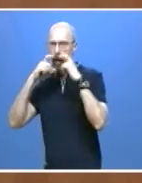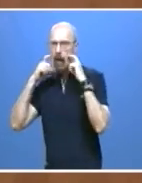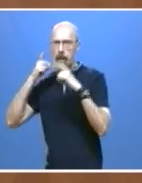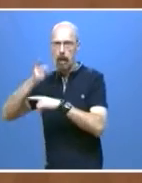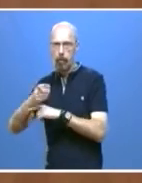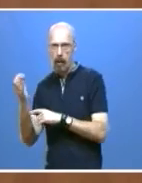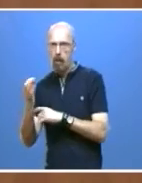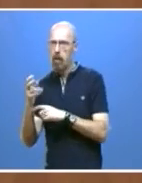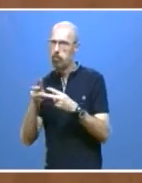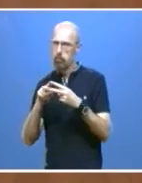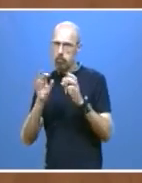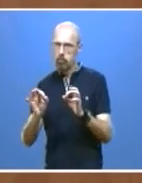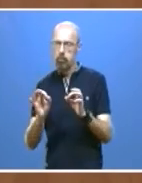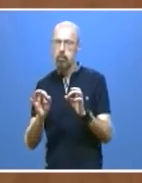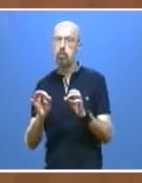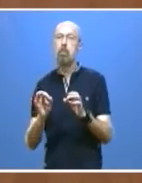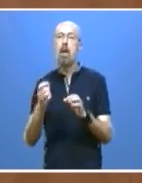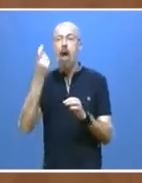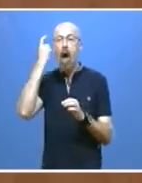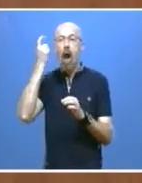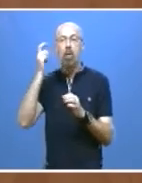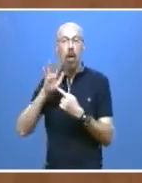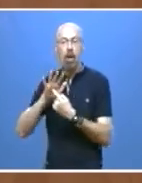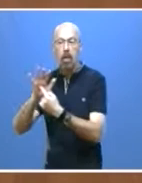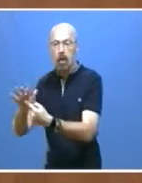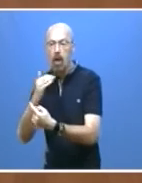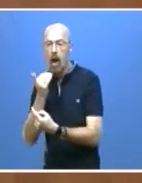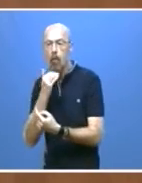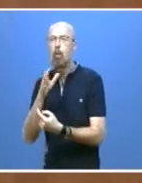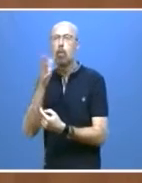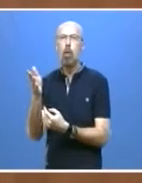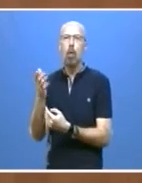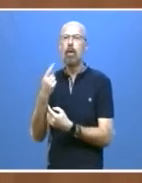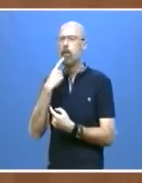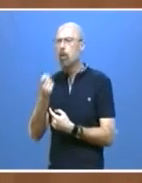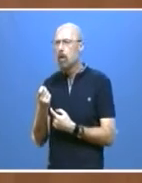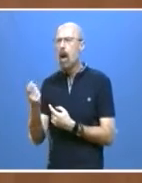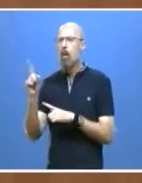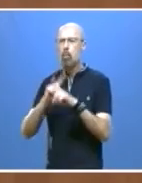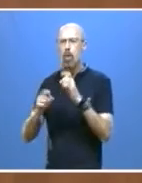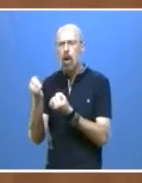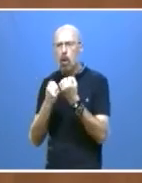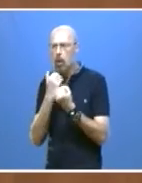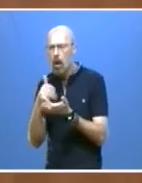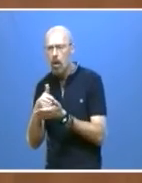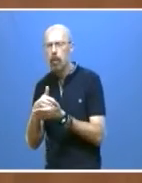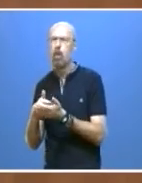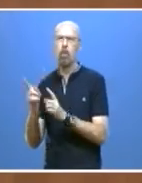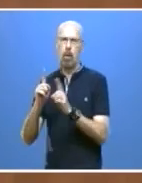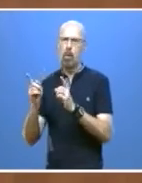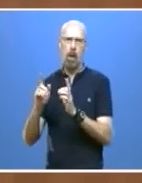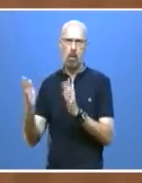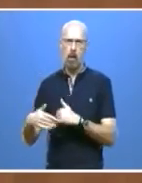Ningún alumno va a quedar atrás por razón de su dificultad socioeconómica. Eso que quede bien claro.